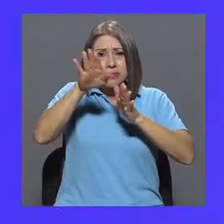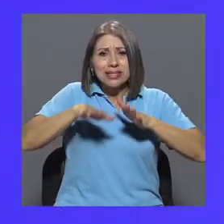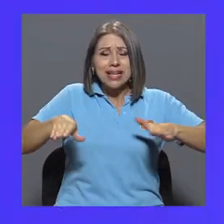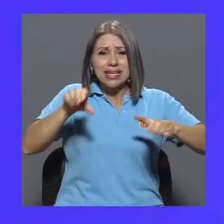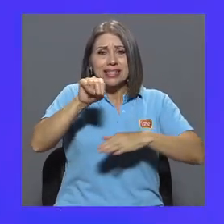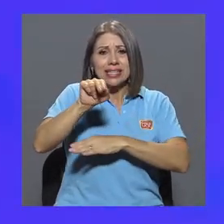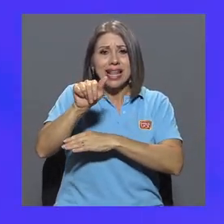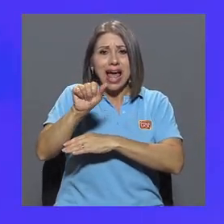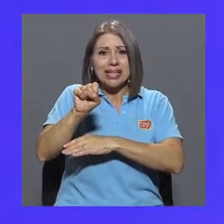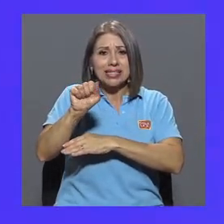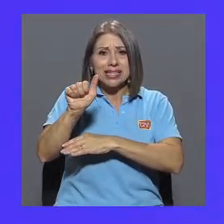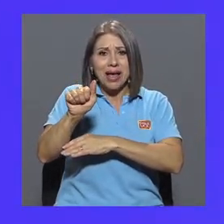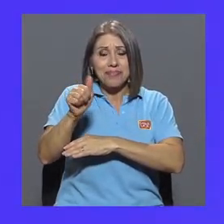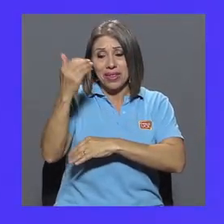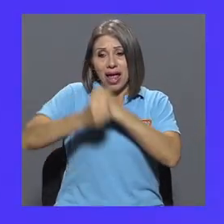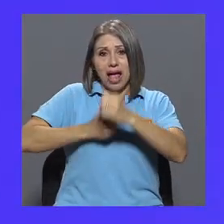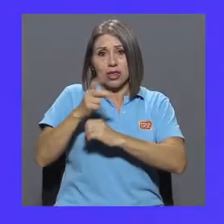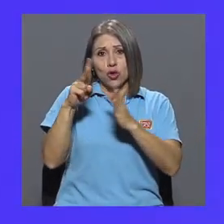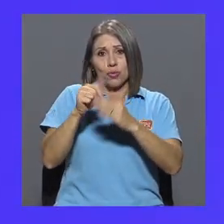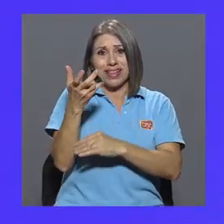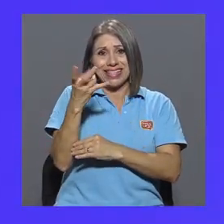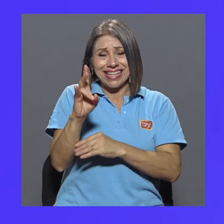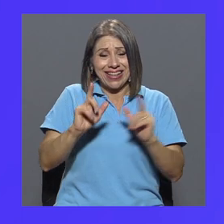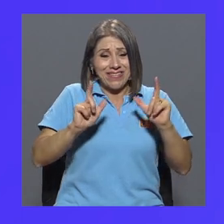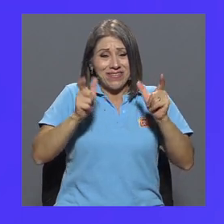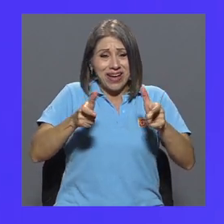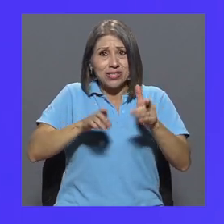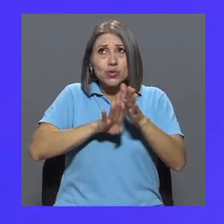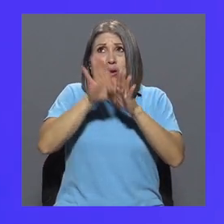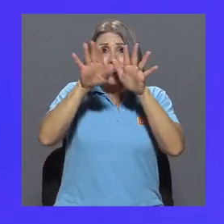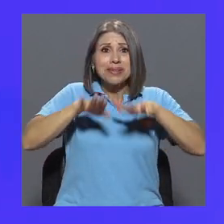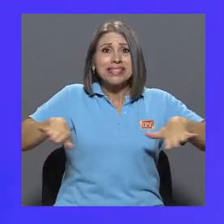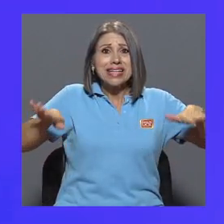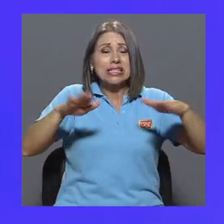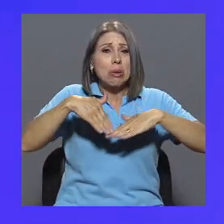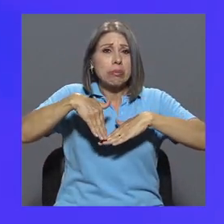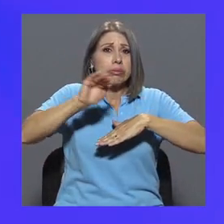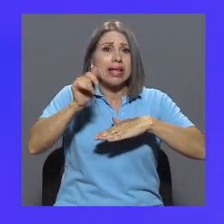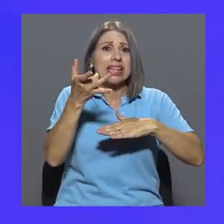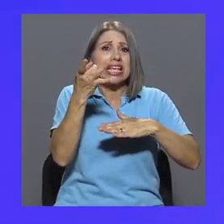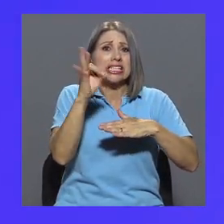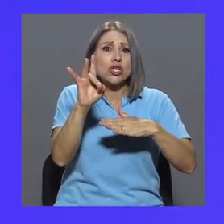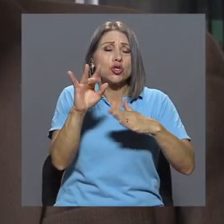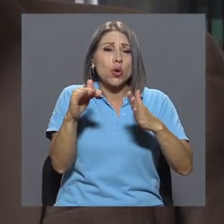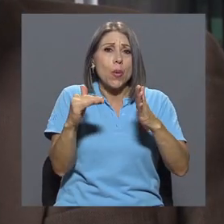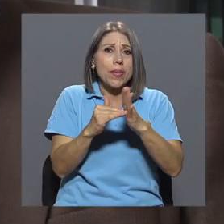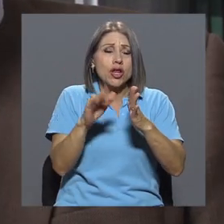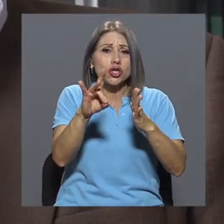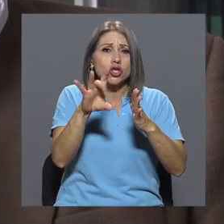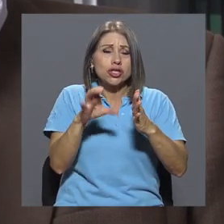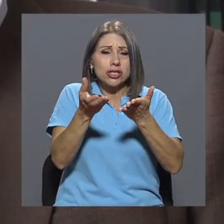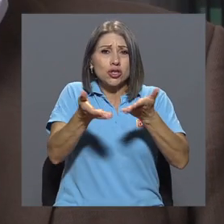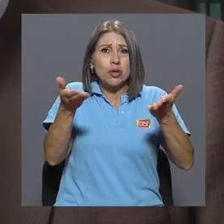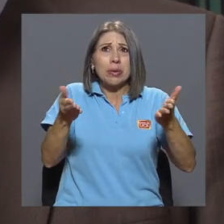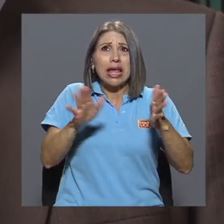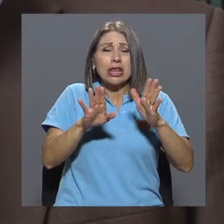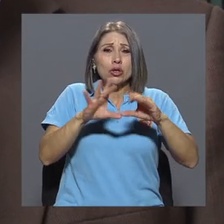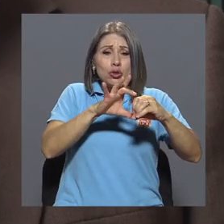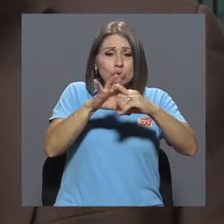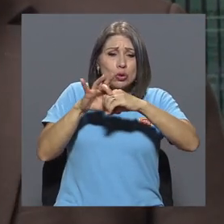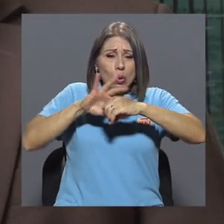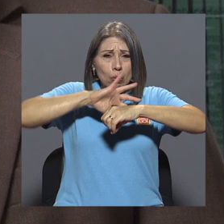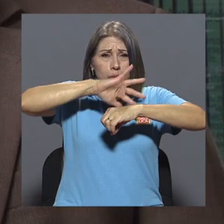basura espacial llegó a sobrepasar los 18,800 objetos. Desde 1957,